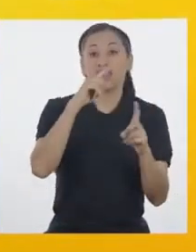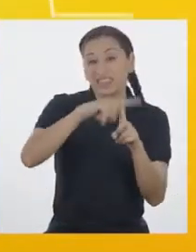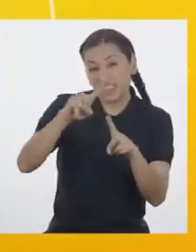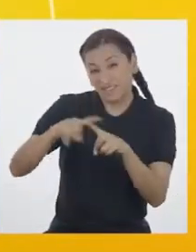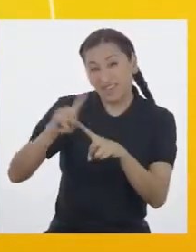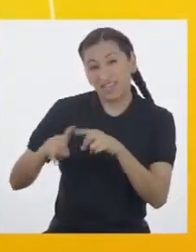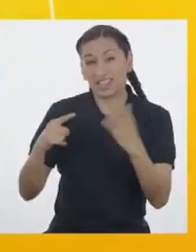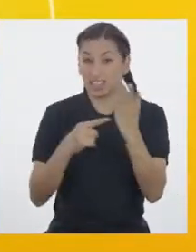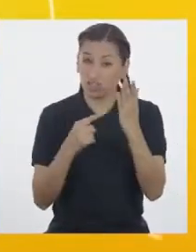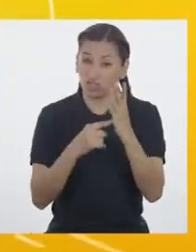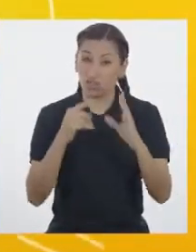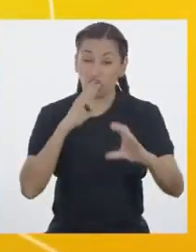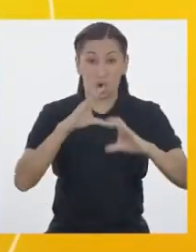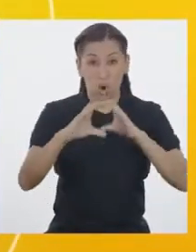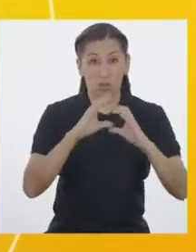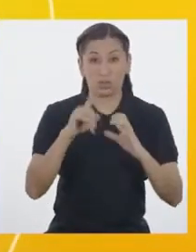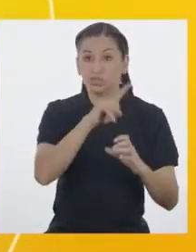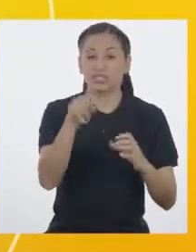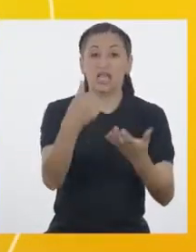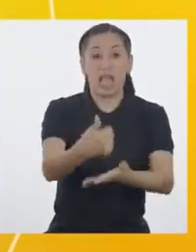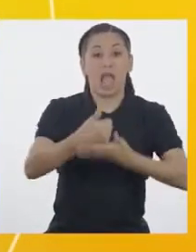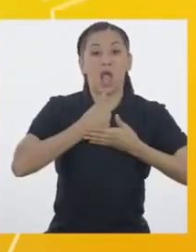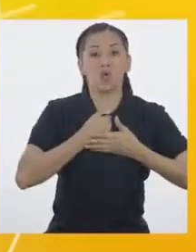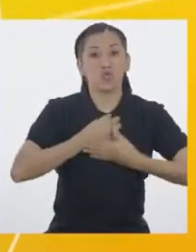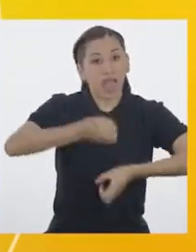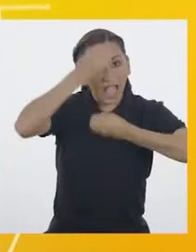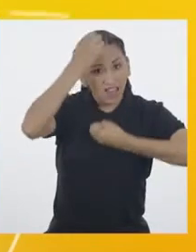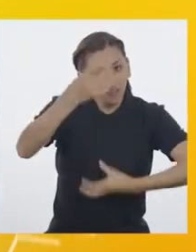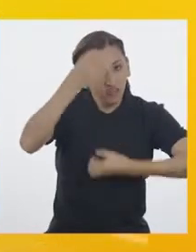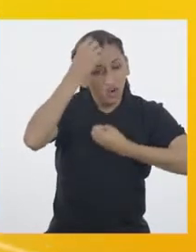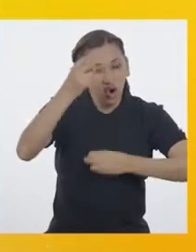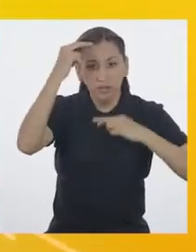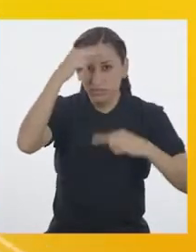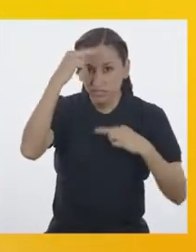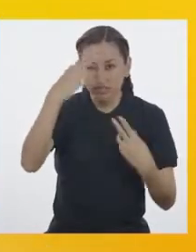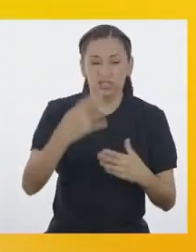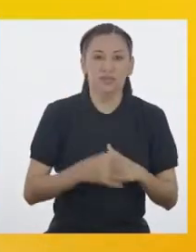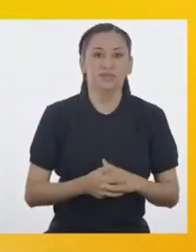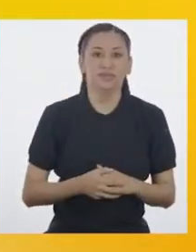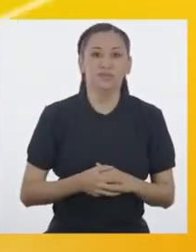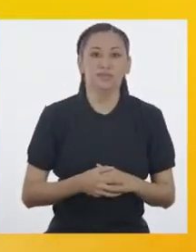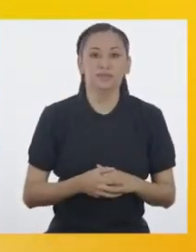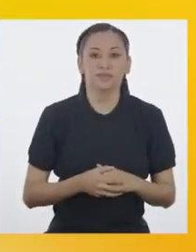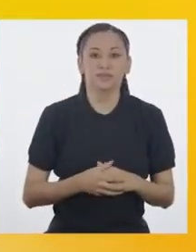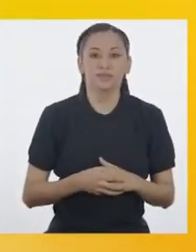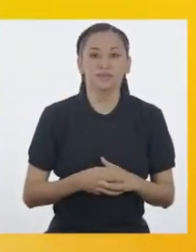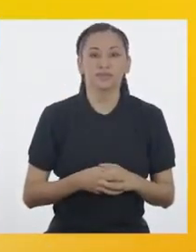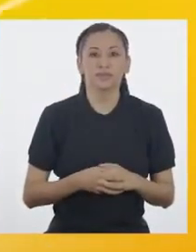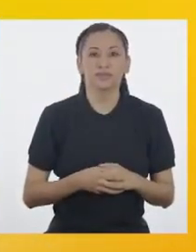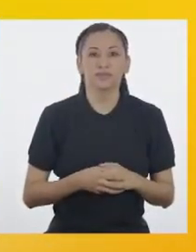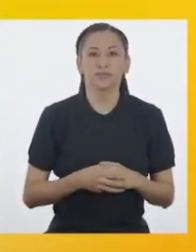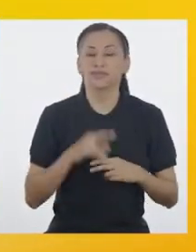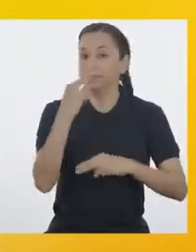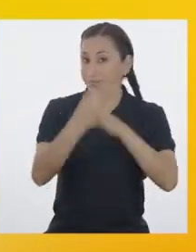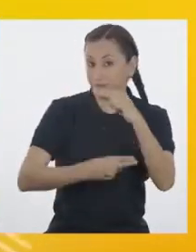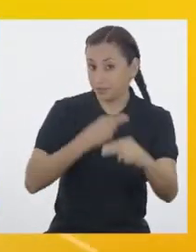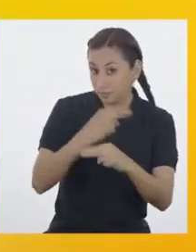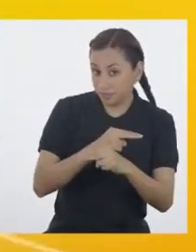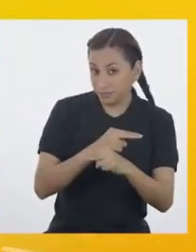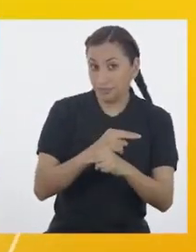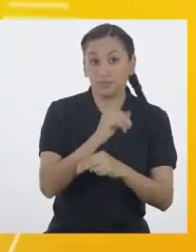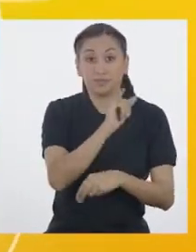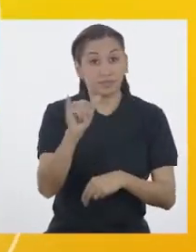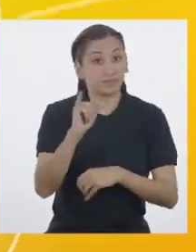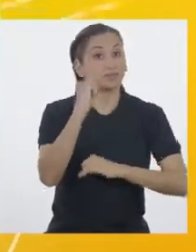ayudan a mantenernos informados sobre el acontecer nacional